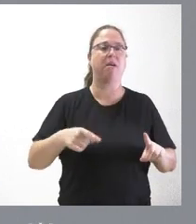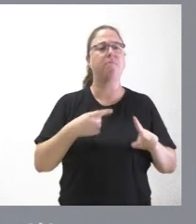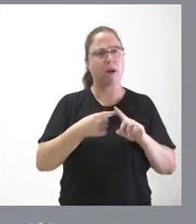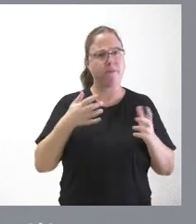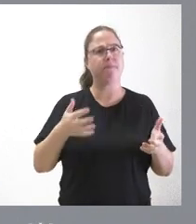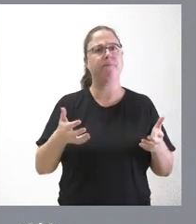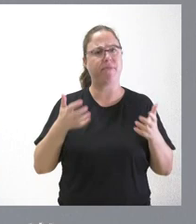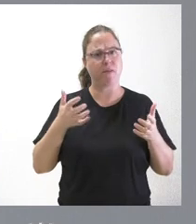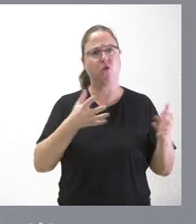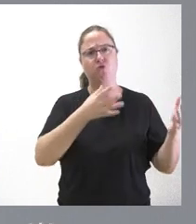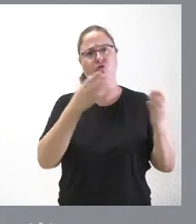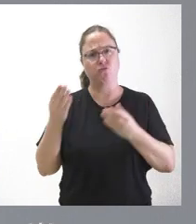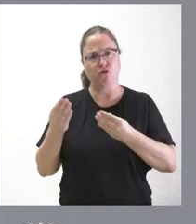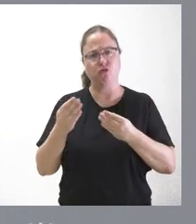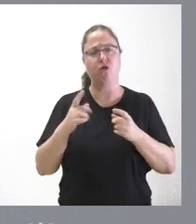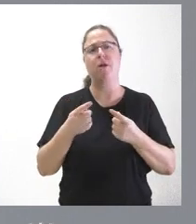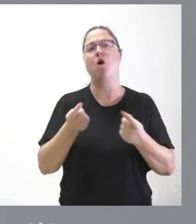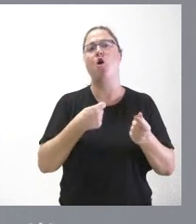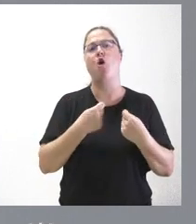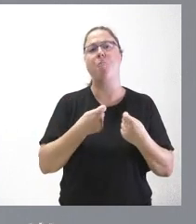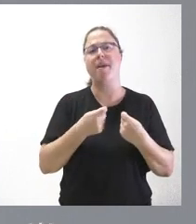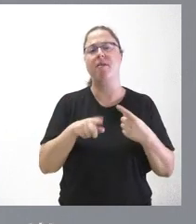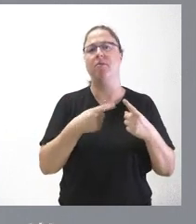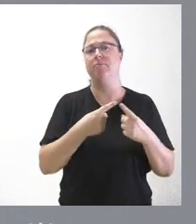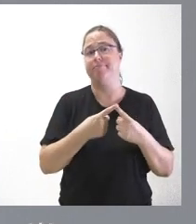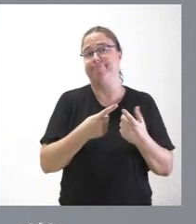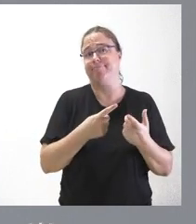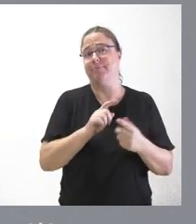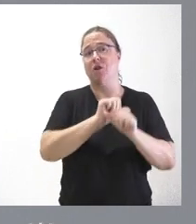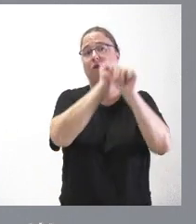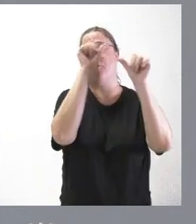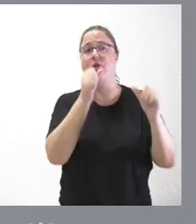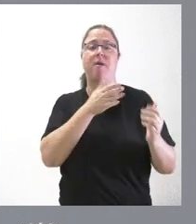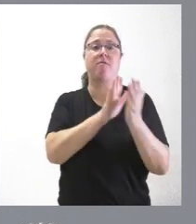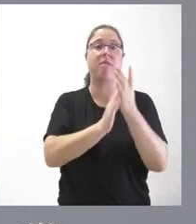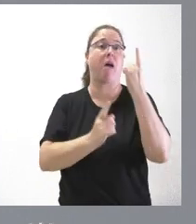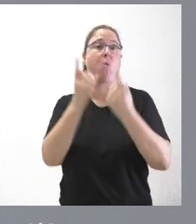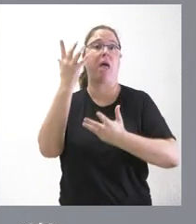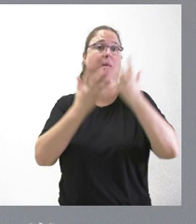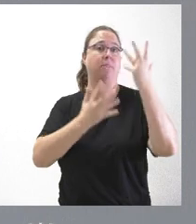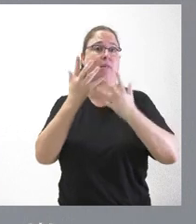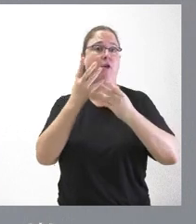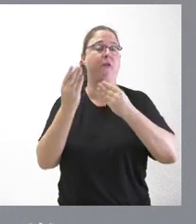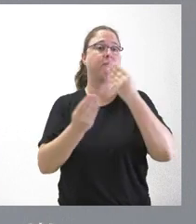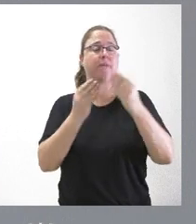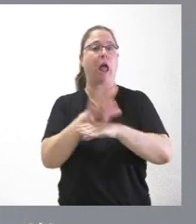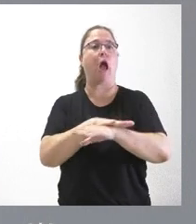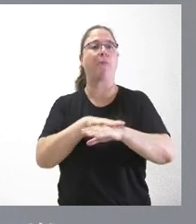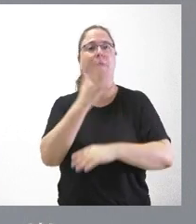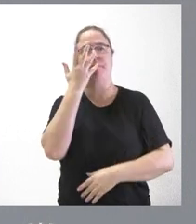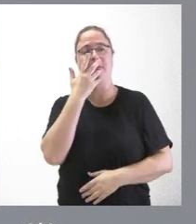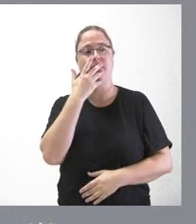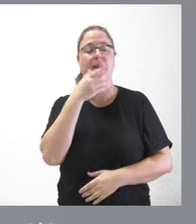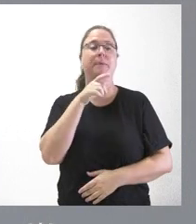muchísimos establecimientos de comercio y, en definitiva, es la diferente forma de abordar. Hay administraciones que prefieren actuar sobre el pequeño